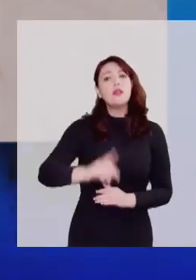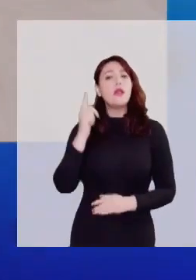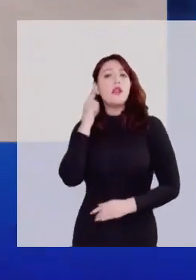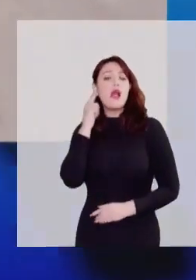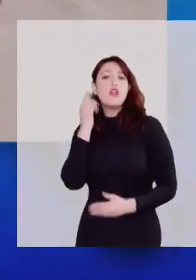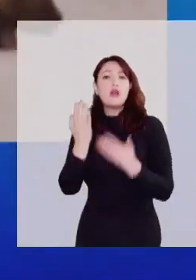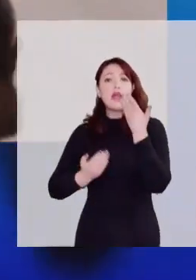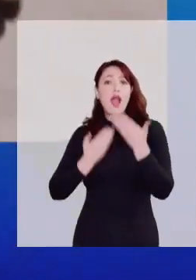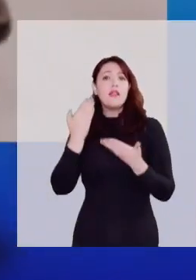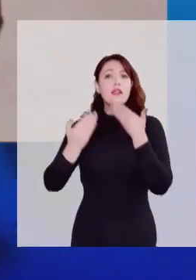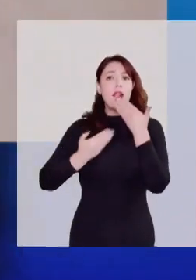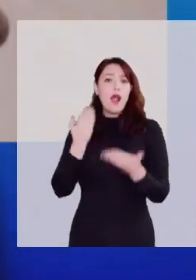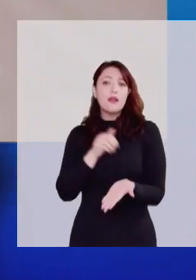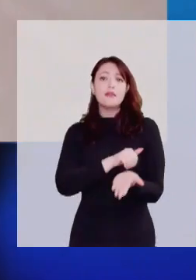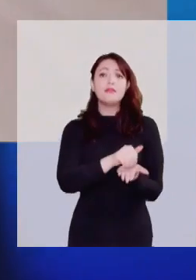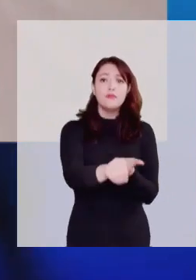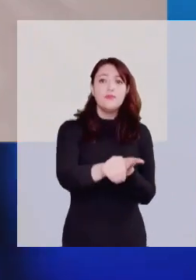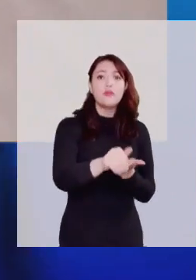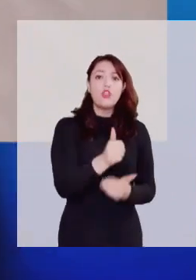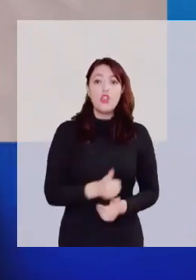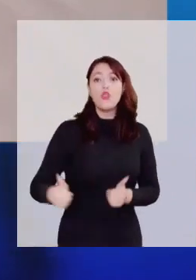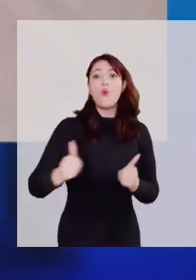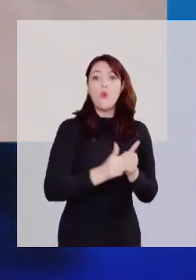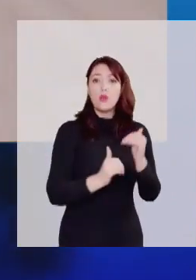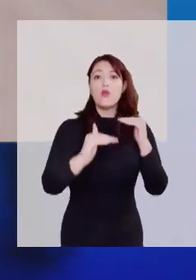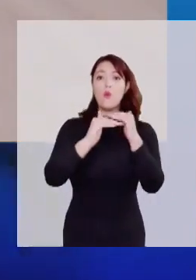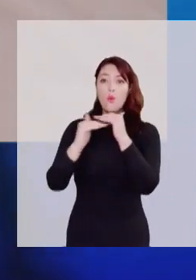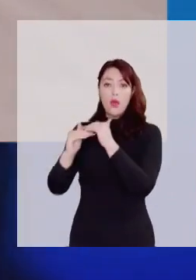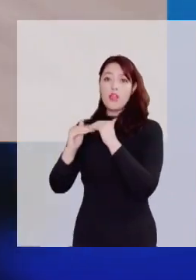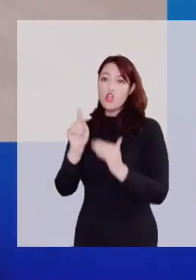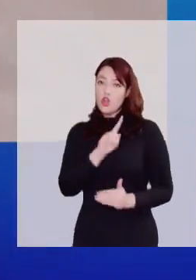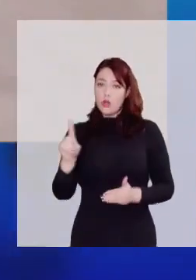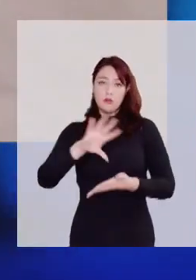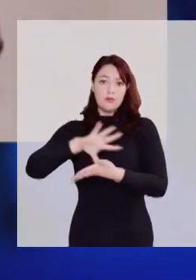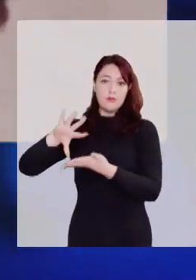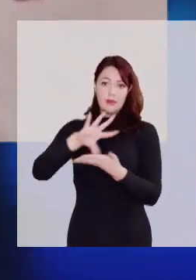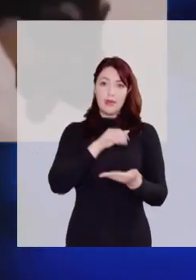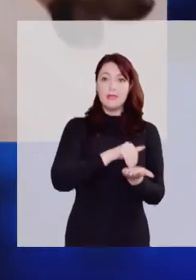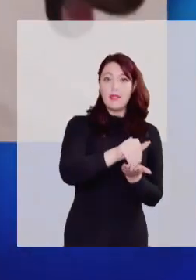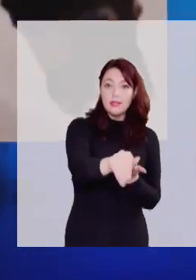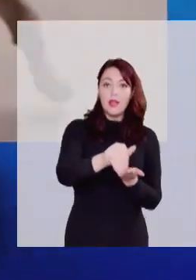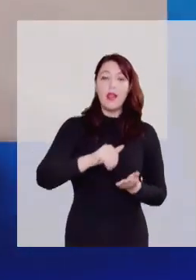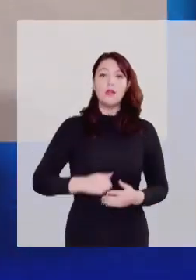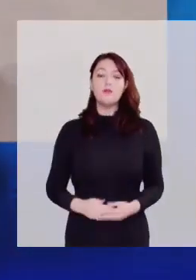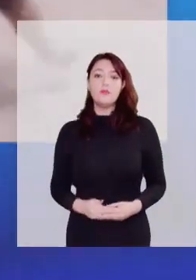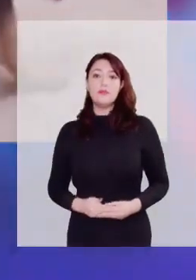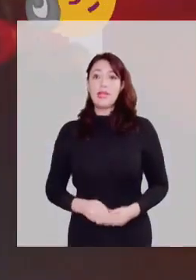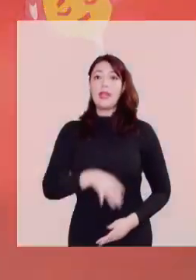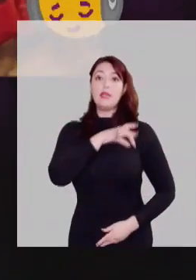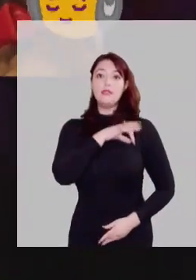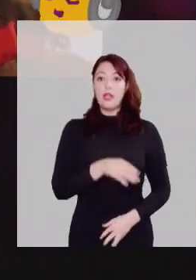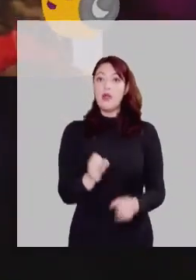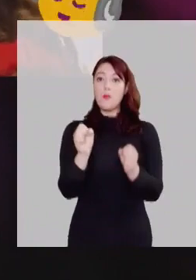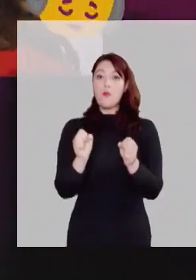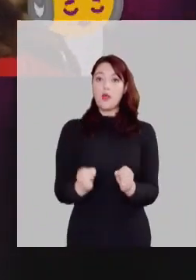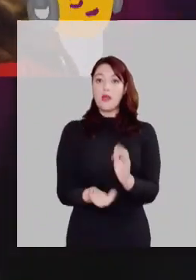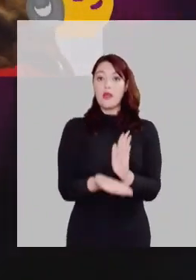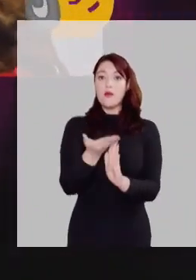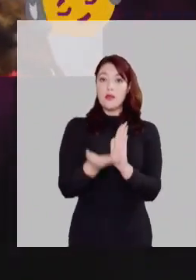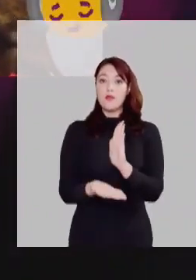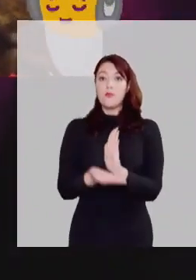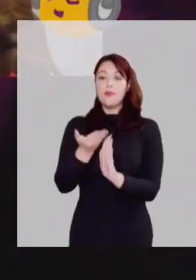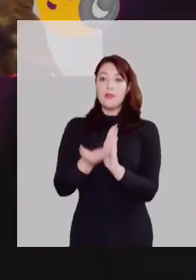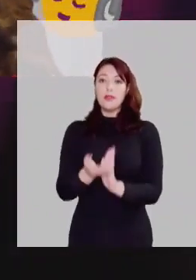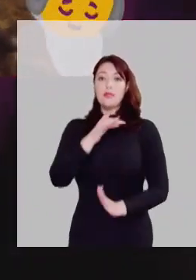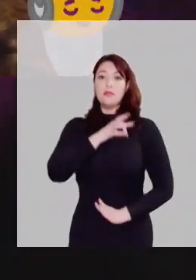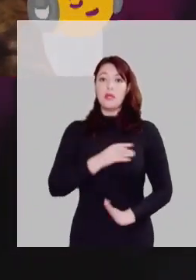Rechazala. Quiero oírnos cantando. Rechazala. Todos juntos como iguales. Rechazala. Y no plurinacional. Rechazala. Chile puede más